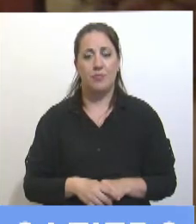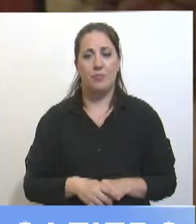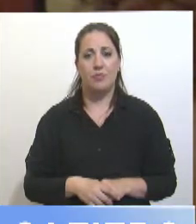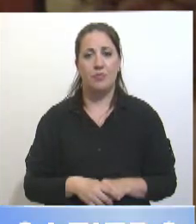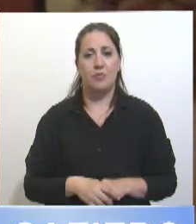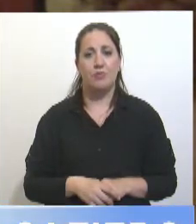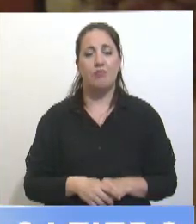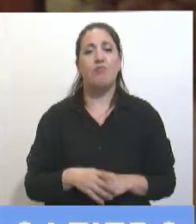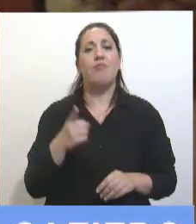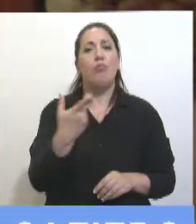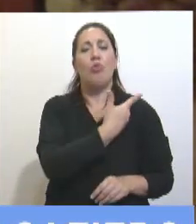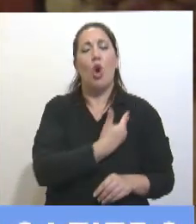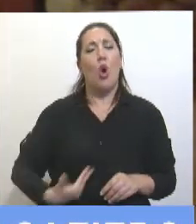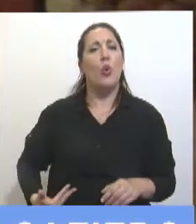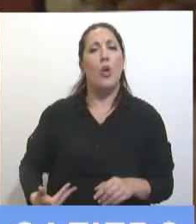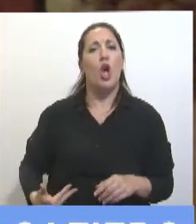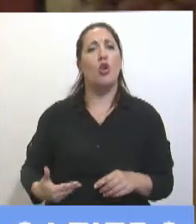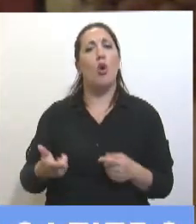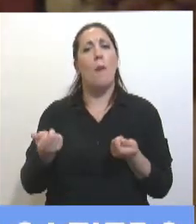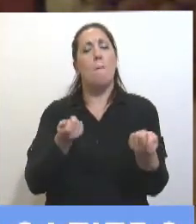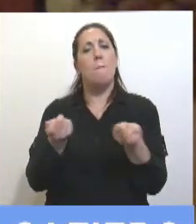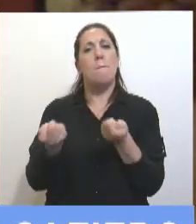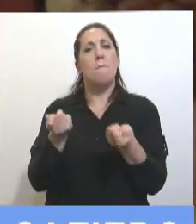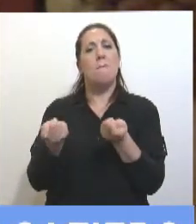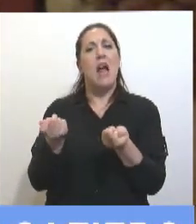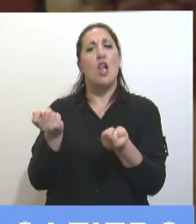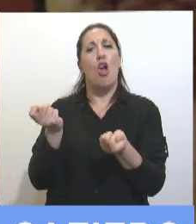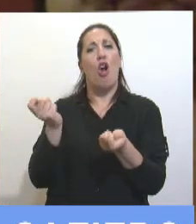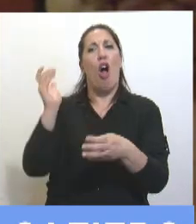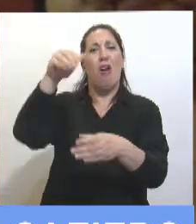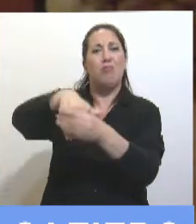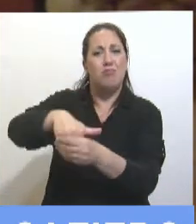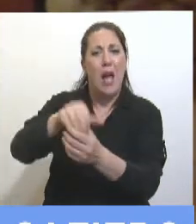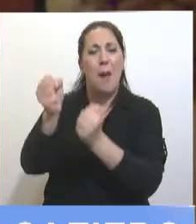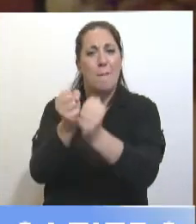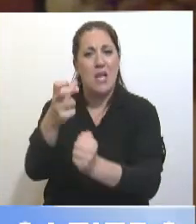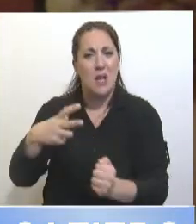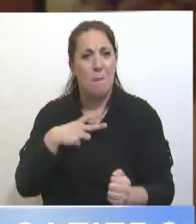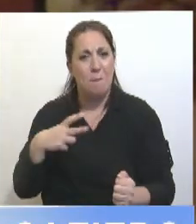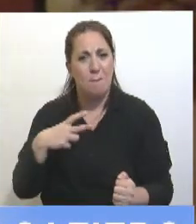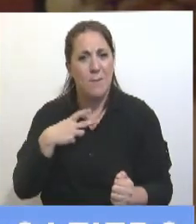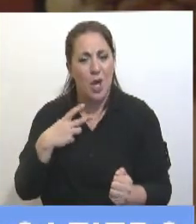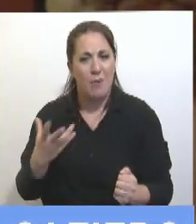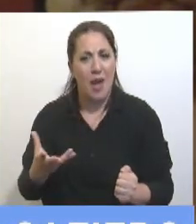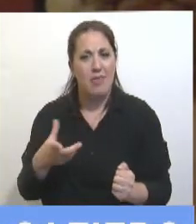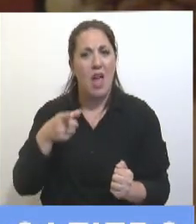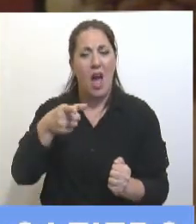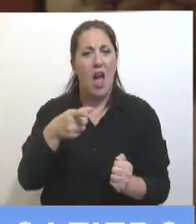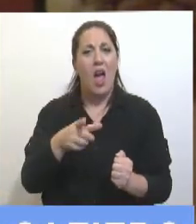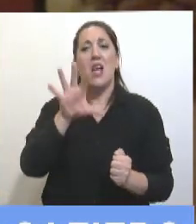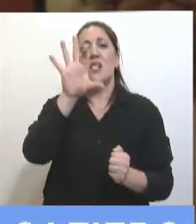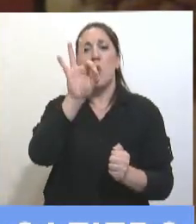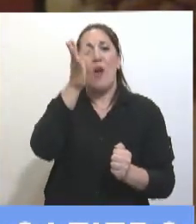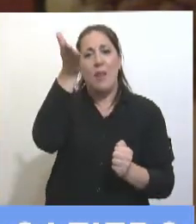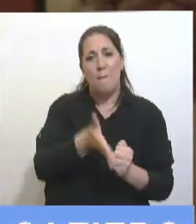El manejo interno de una empresa privada. Calcule con la crisis que tienen el 50% de las